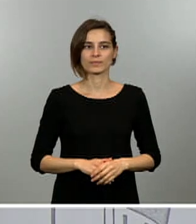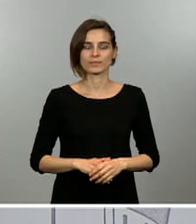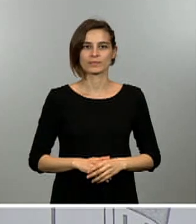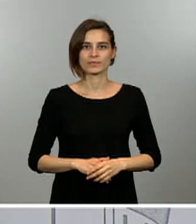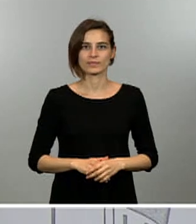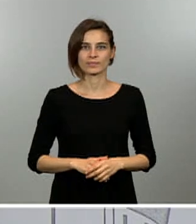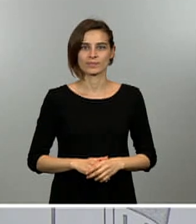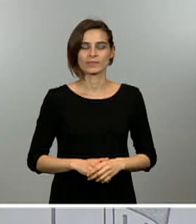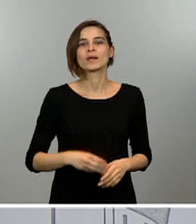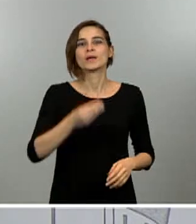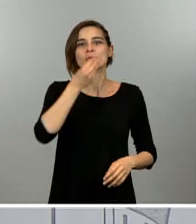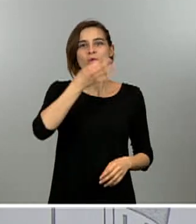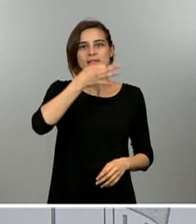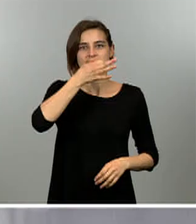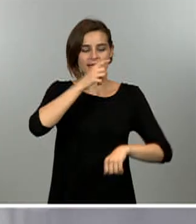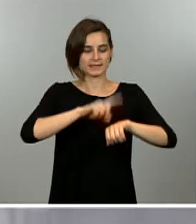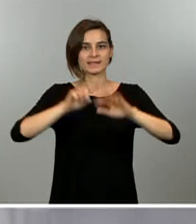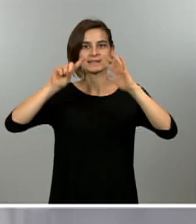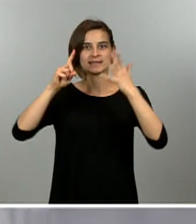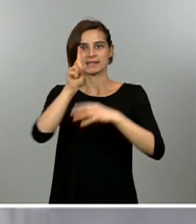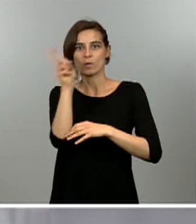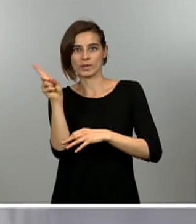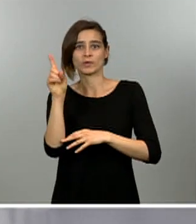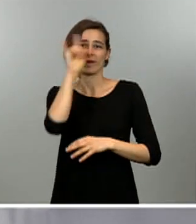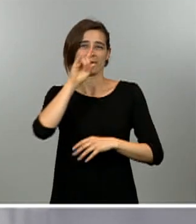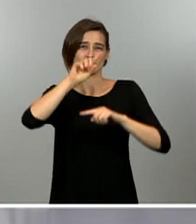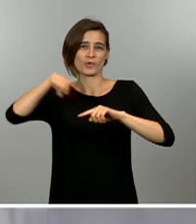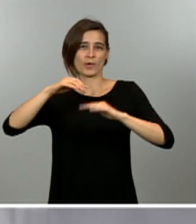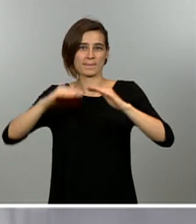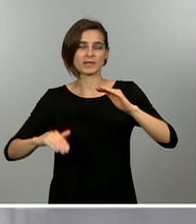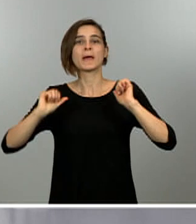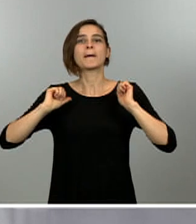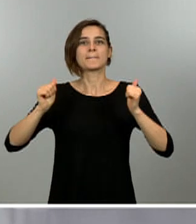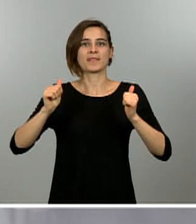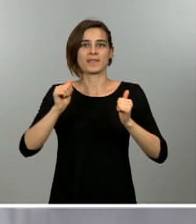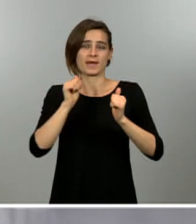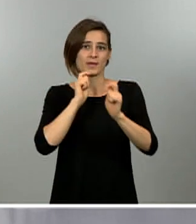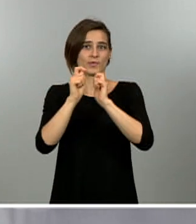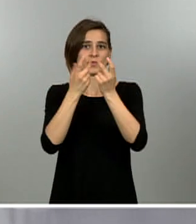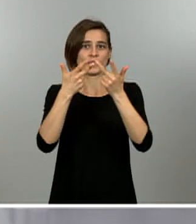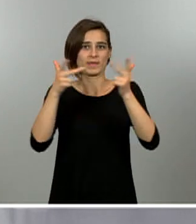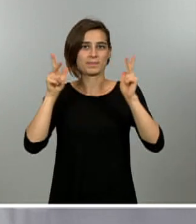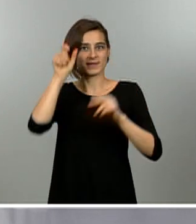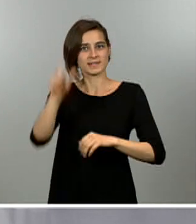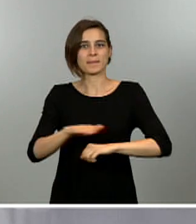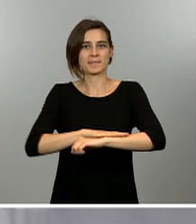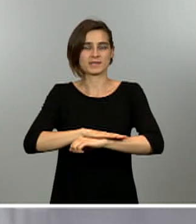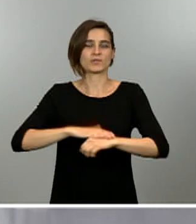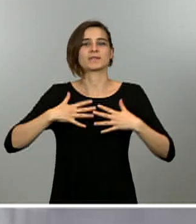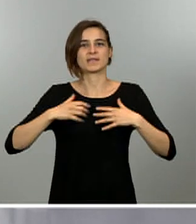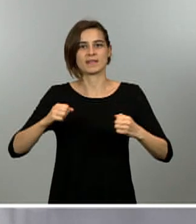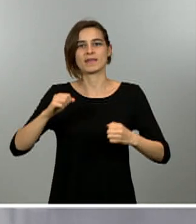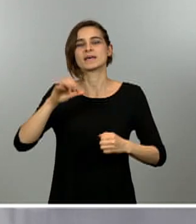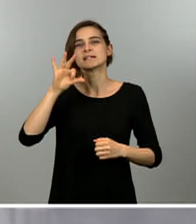Buenas tardes, son las seis y cuarto, una hora menos en Canarias. Comienza la comparecencia en rueda de prensa del ministro de Sanidad, Salvador Illa. Buenas tardes, ministro.